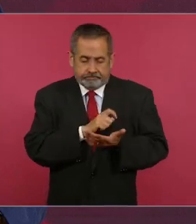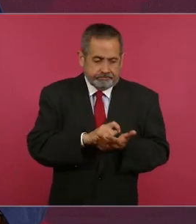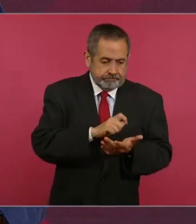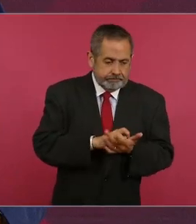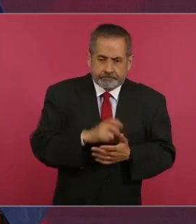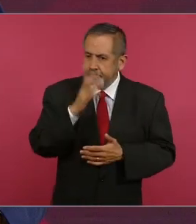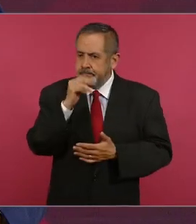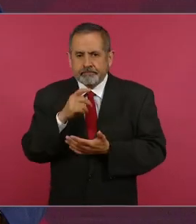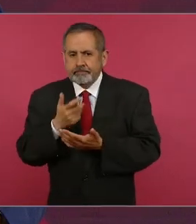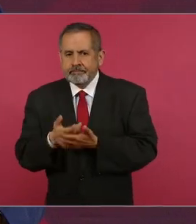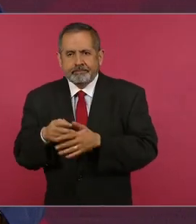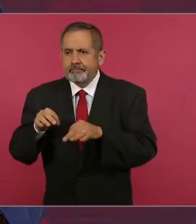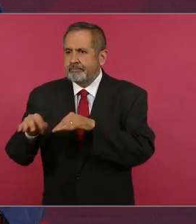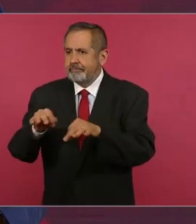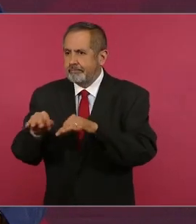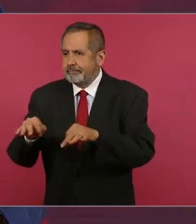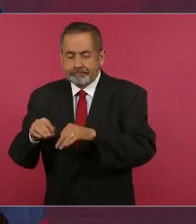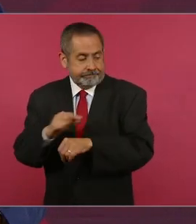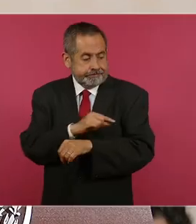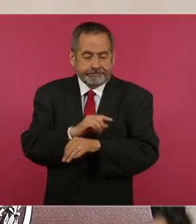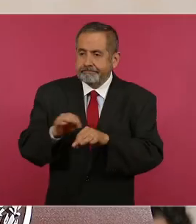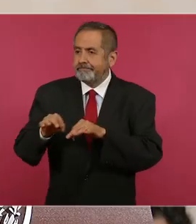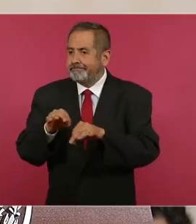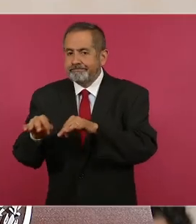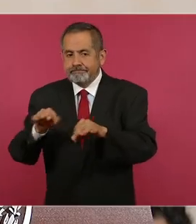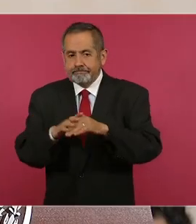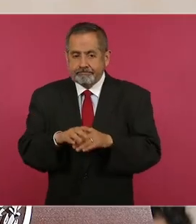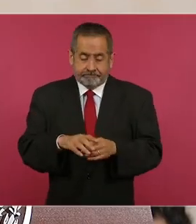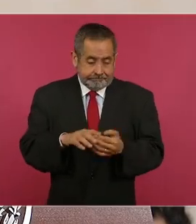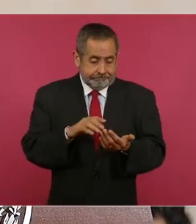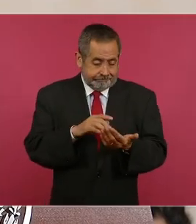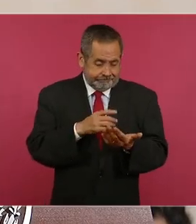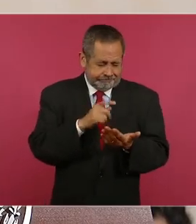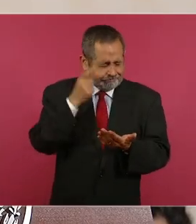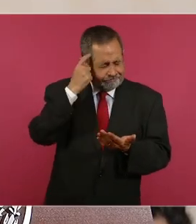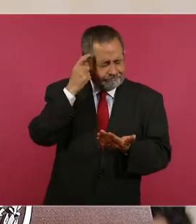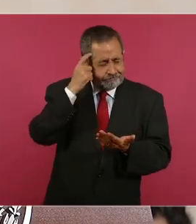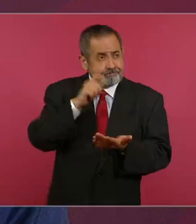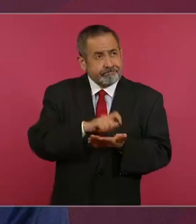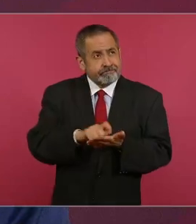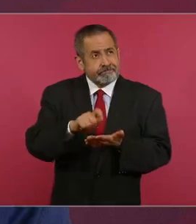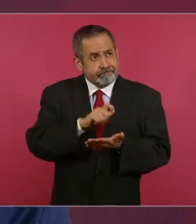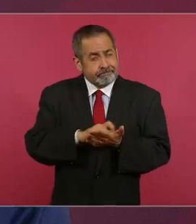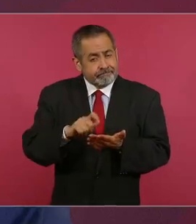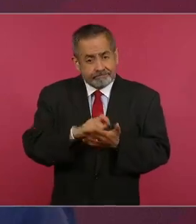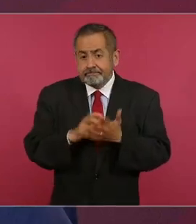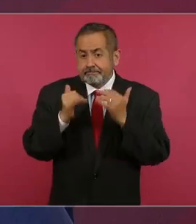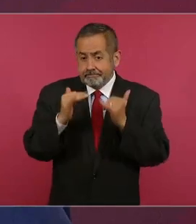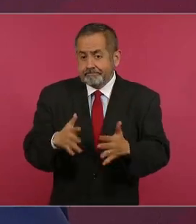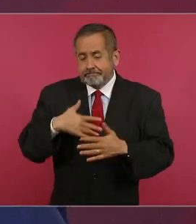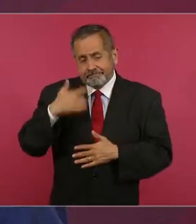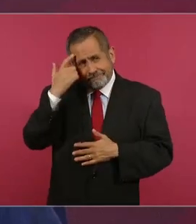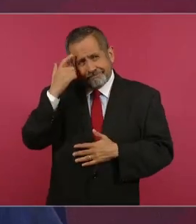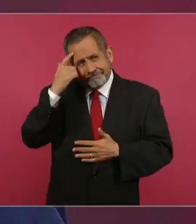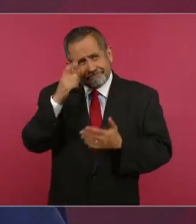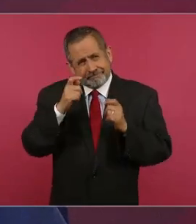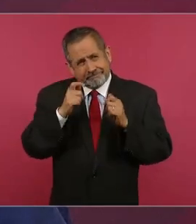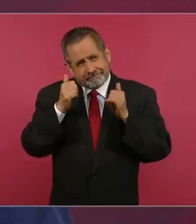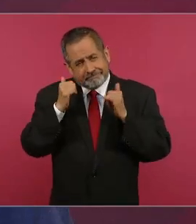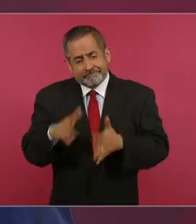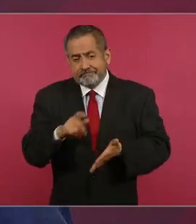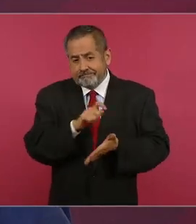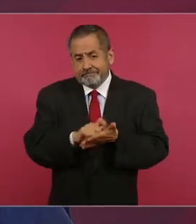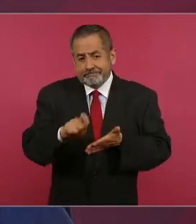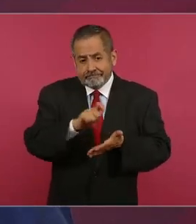y el trabajo intelectual también agota, se agobia bastante.